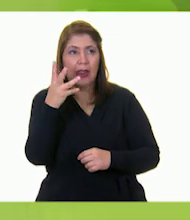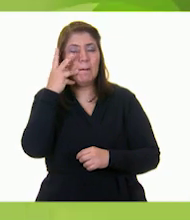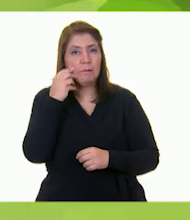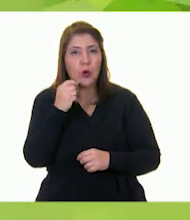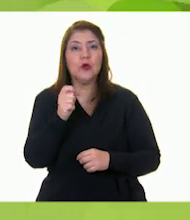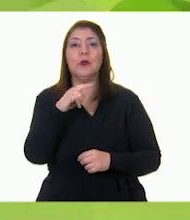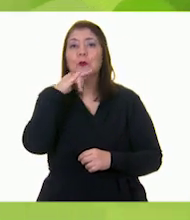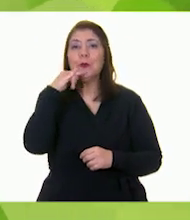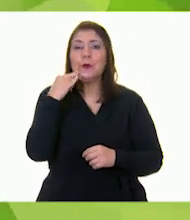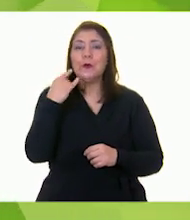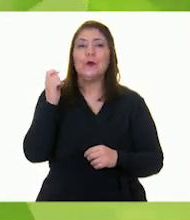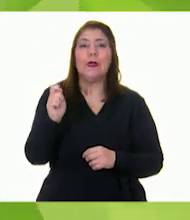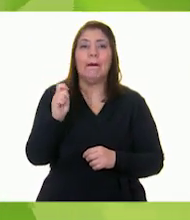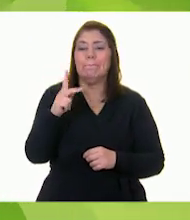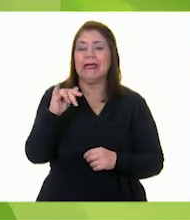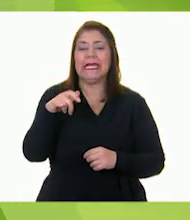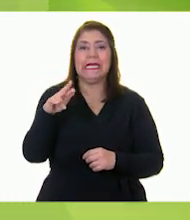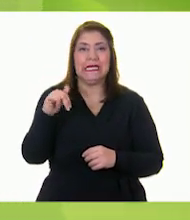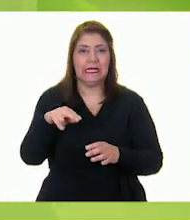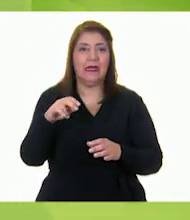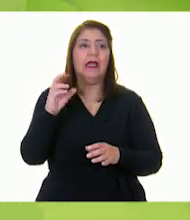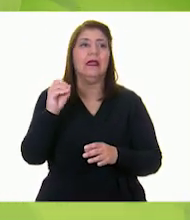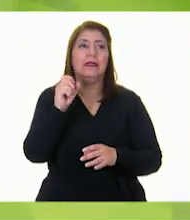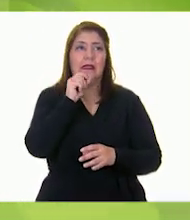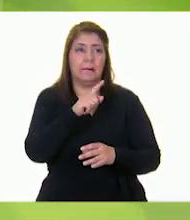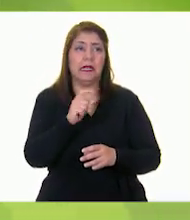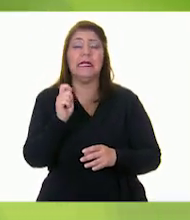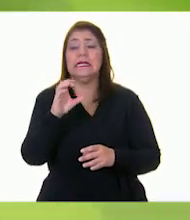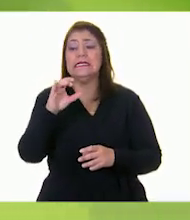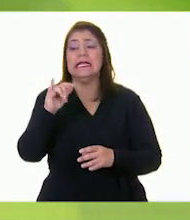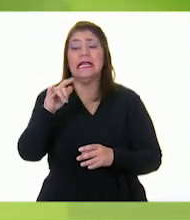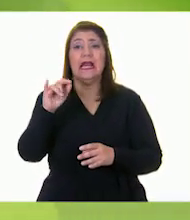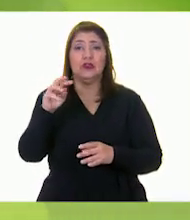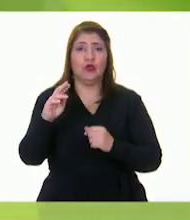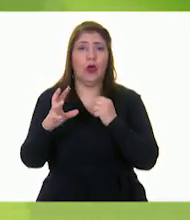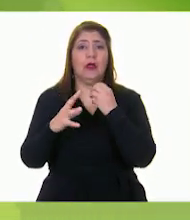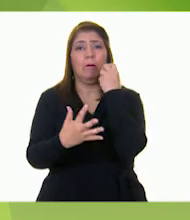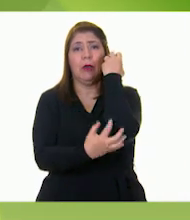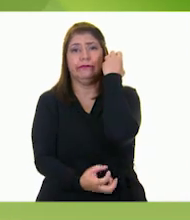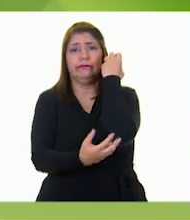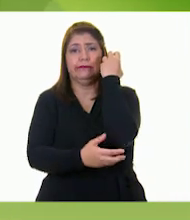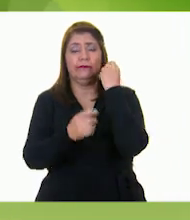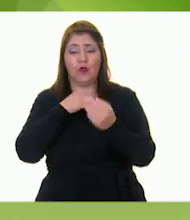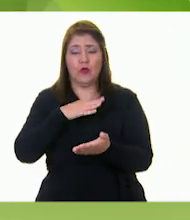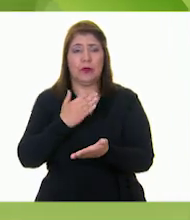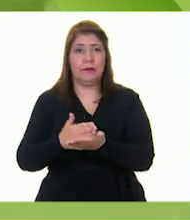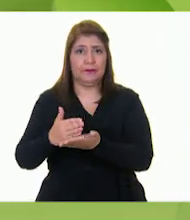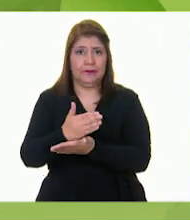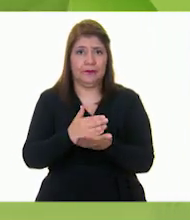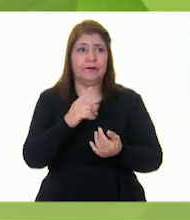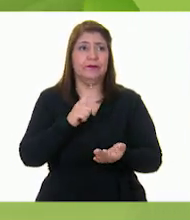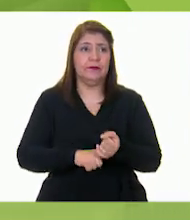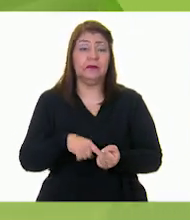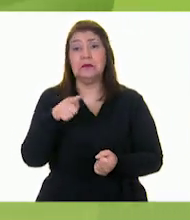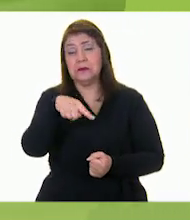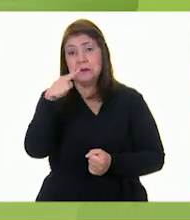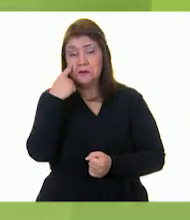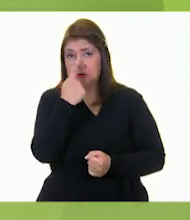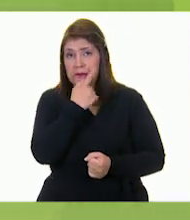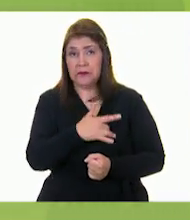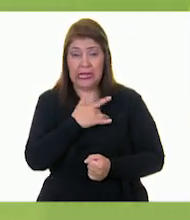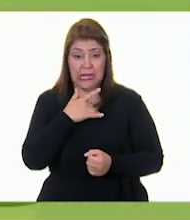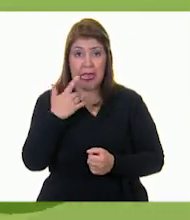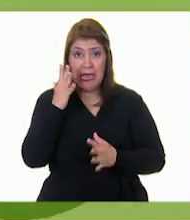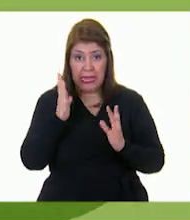piquín y cilantro que puede ser opcional. Ya que tenemos todos los ingredientes,